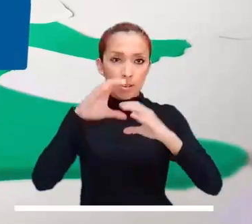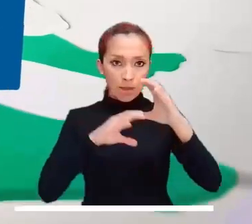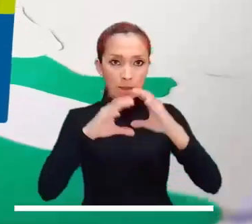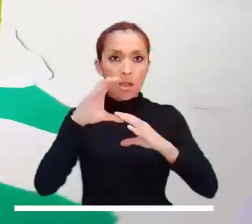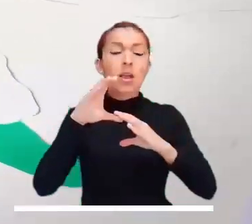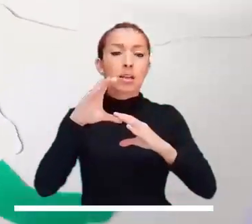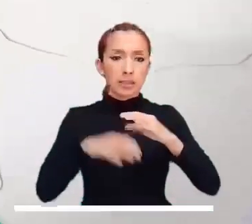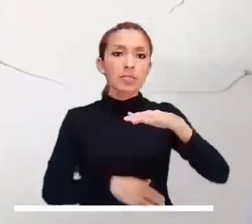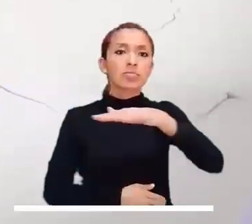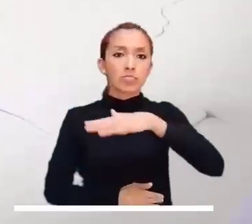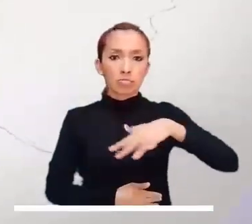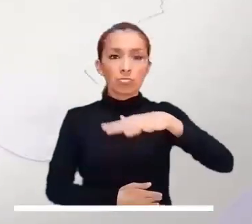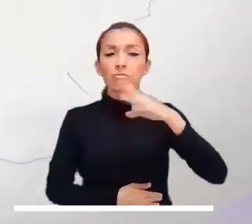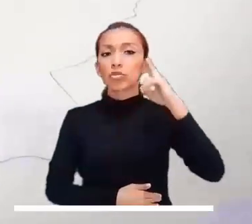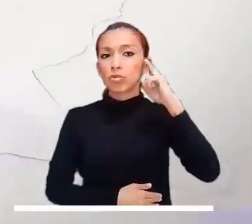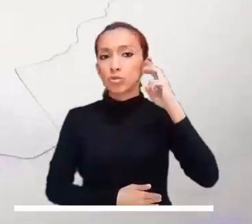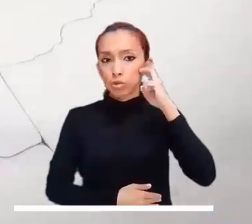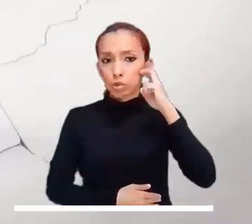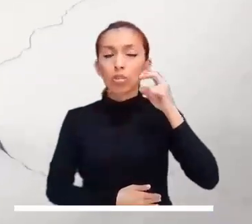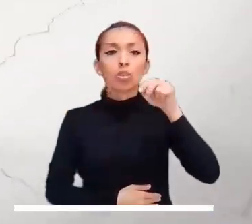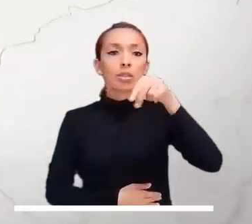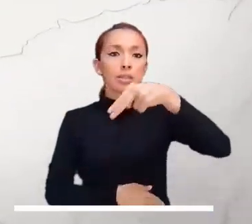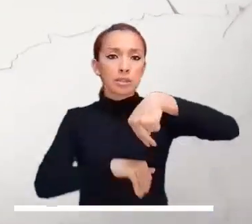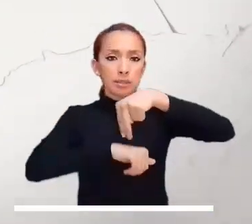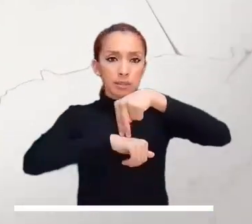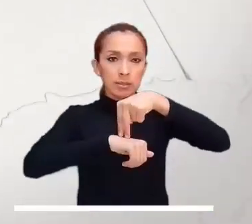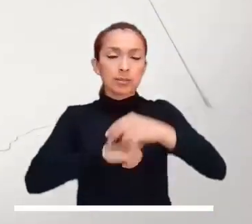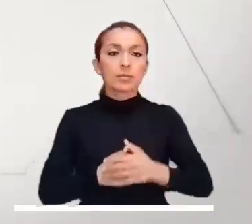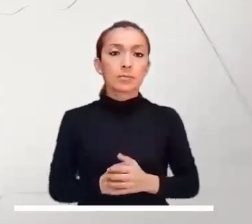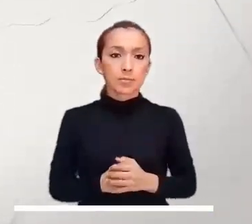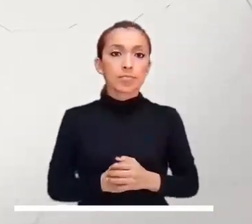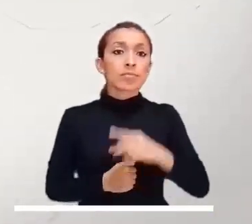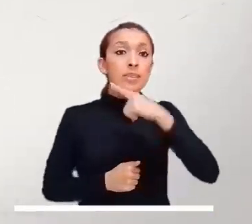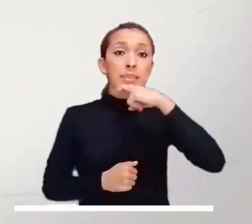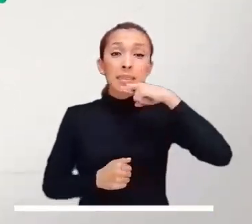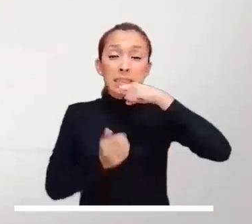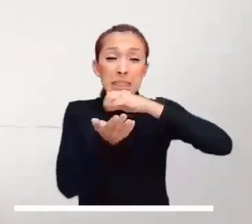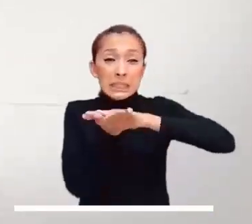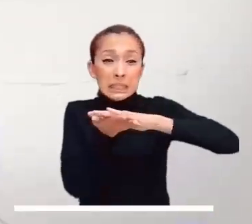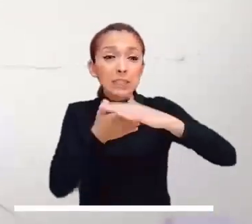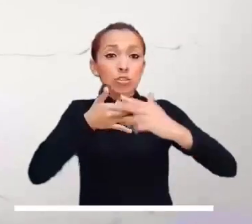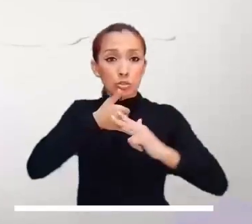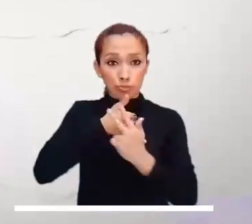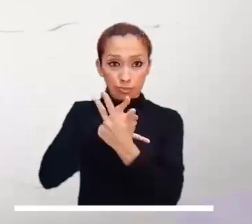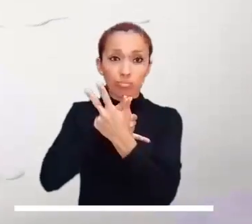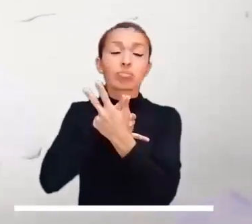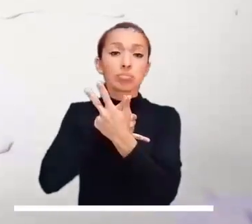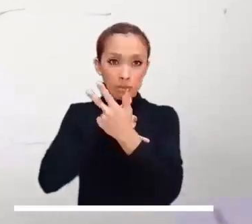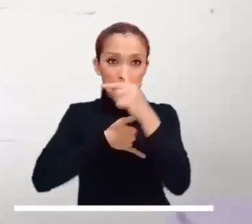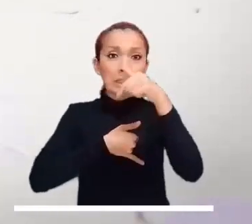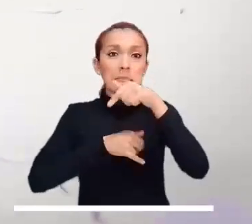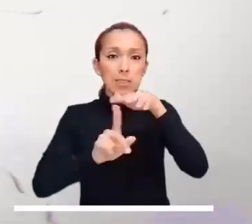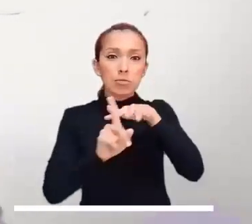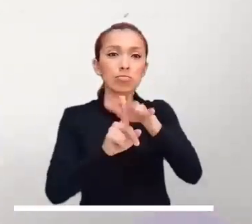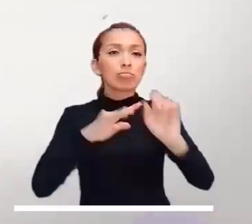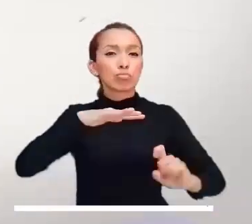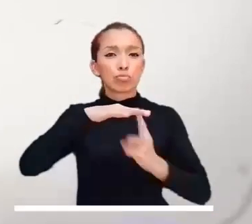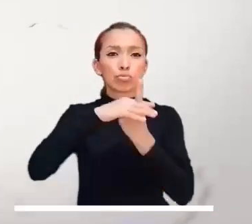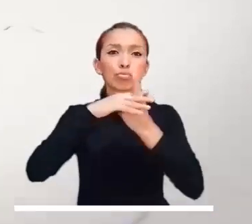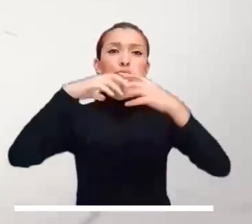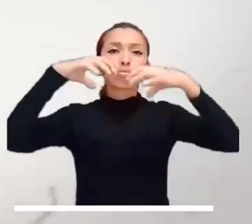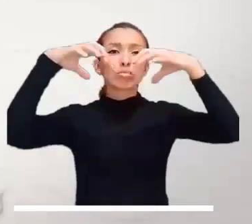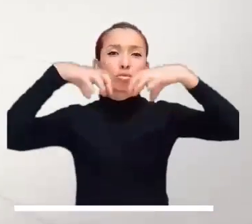sectores de Chocó y Nariño. El tiempo seco previsto en los Andes se podría ver interrumpido por lluvias